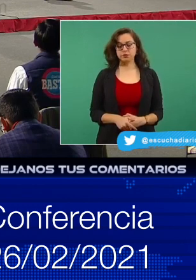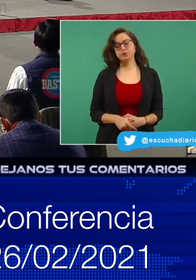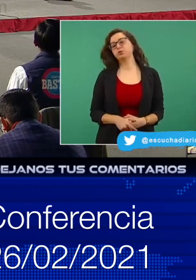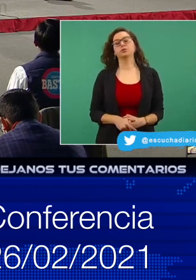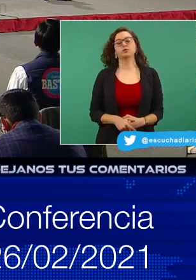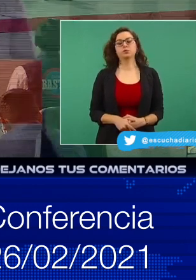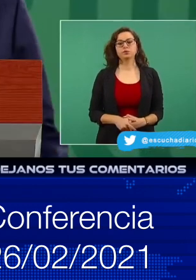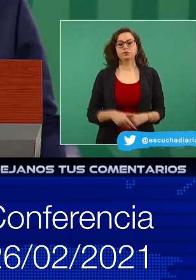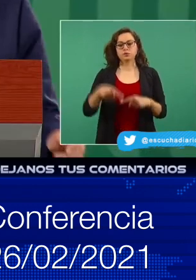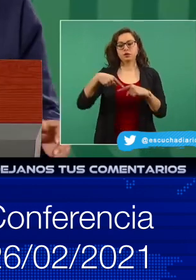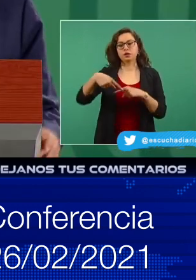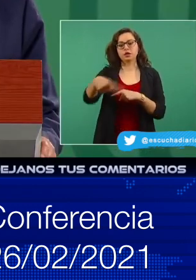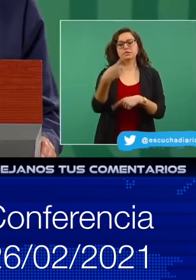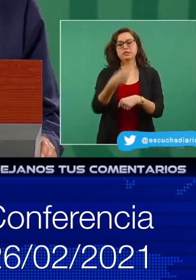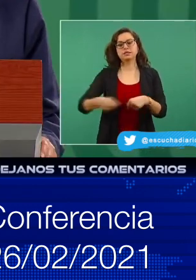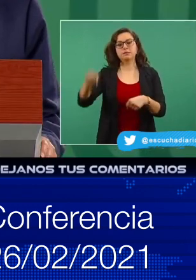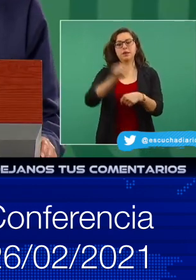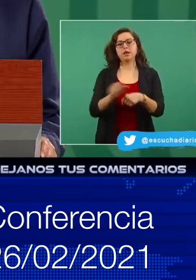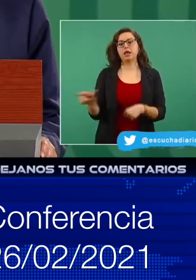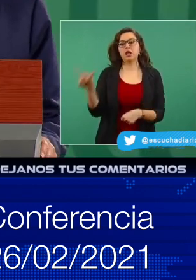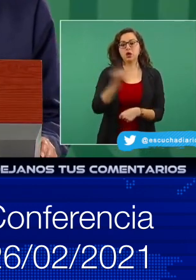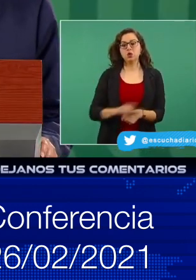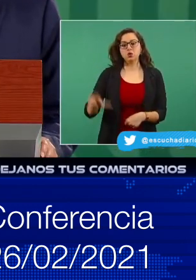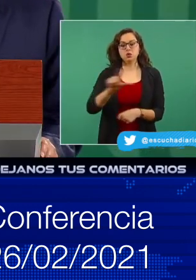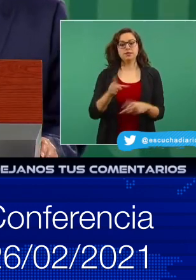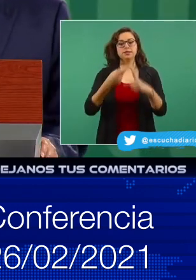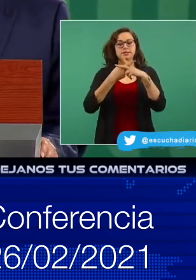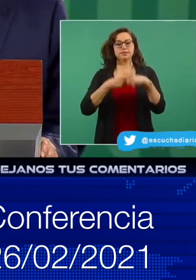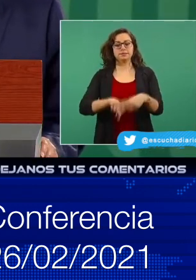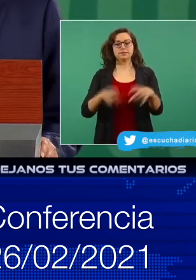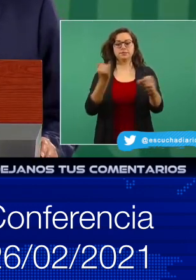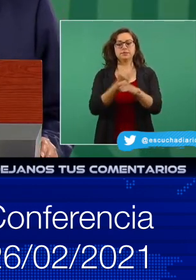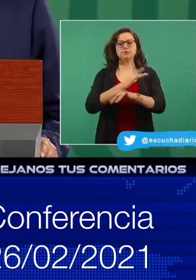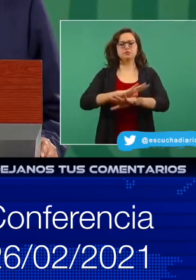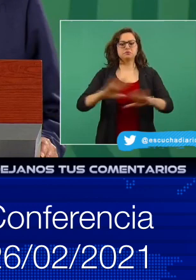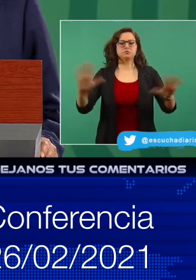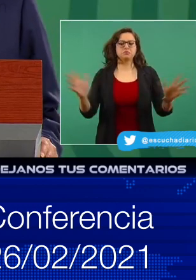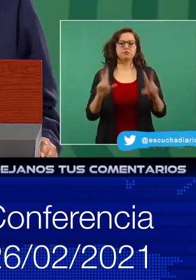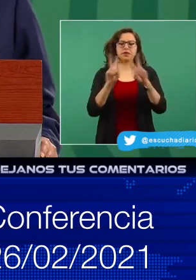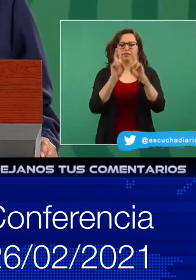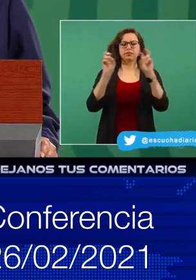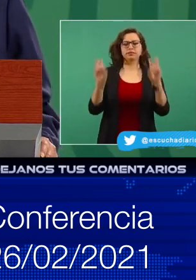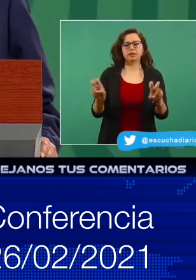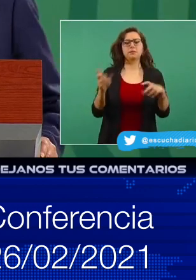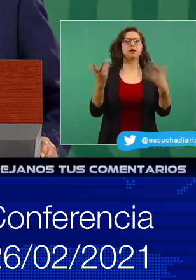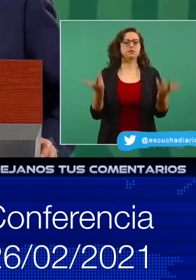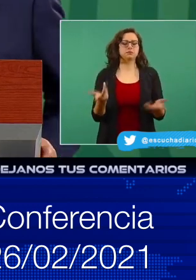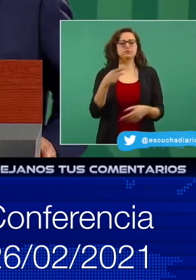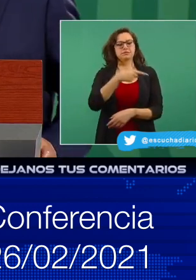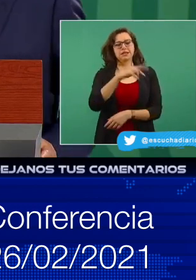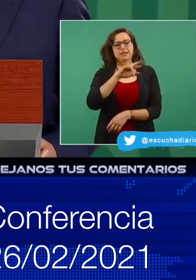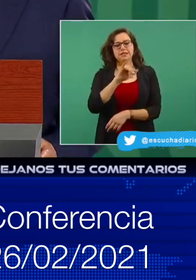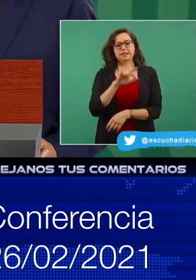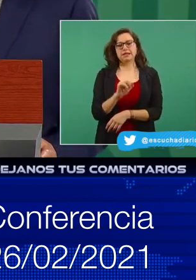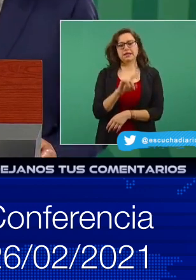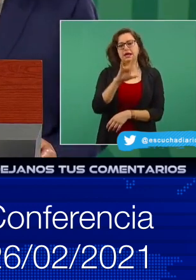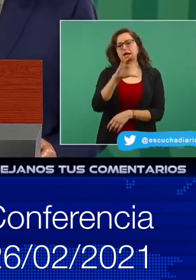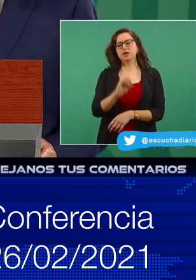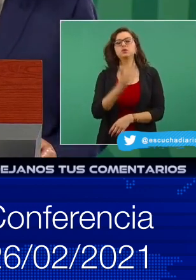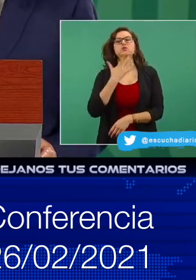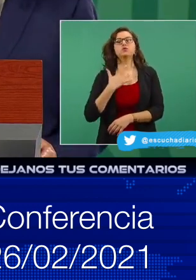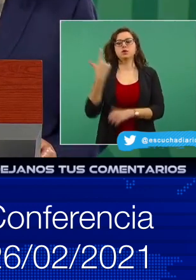con el informe de Ricardo Sheffield sobre quién es quién en los precios de los